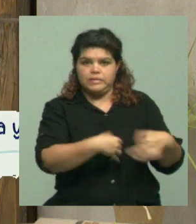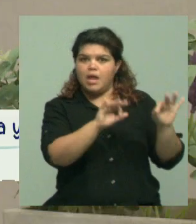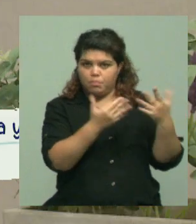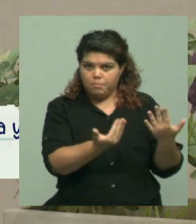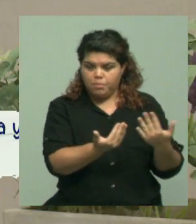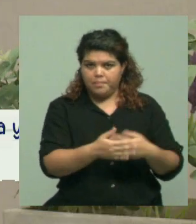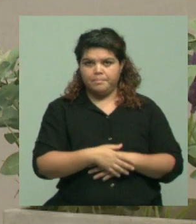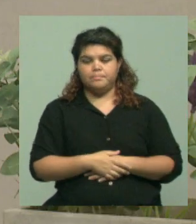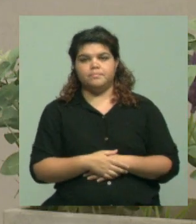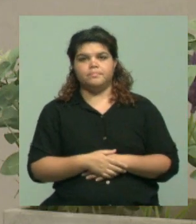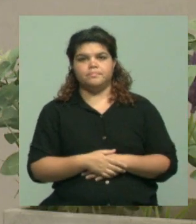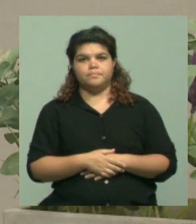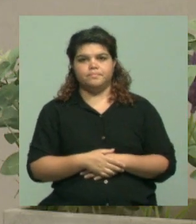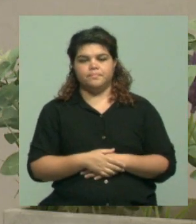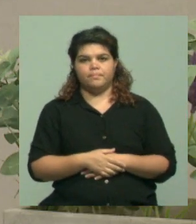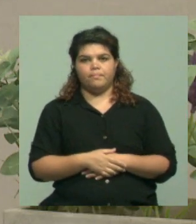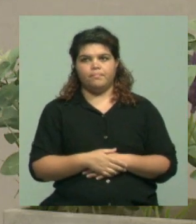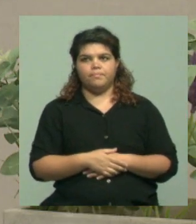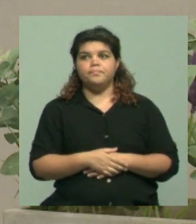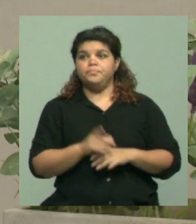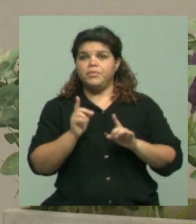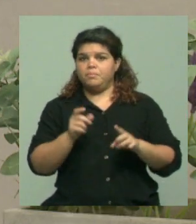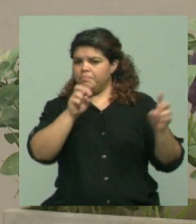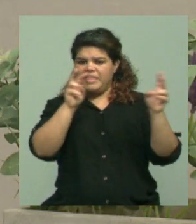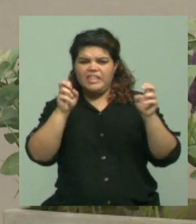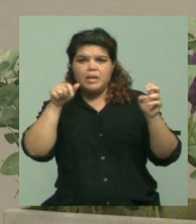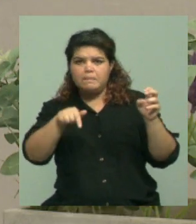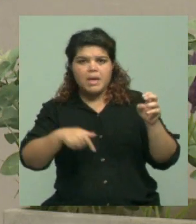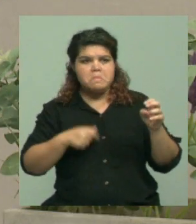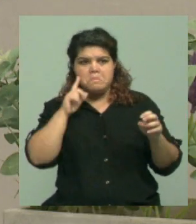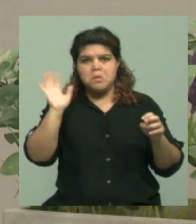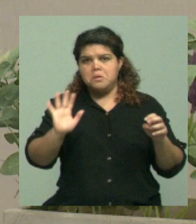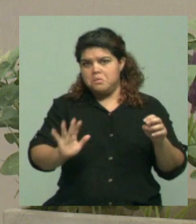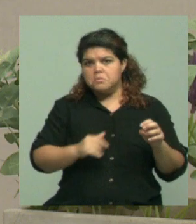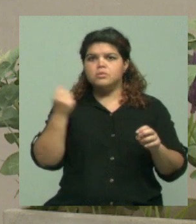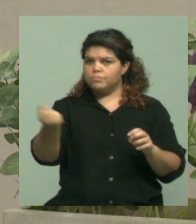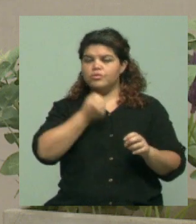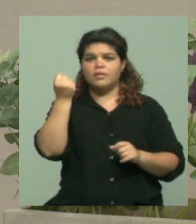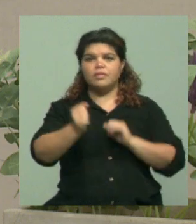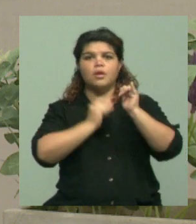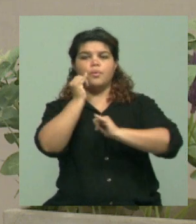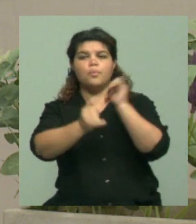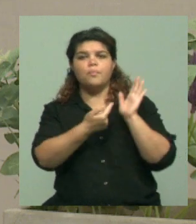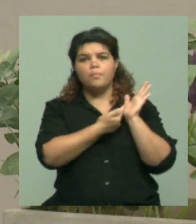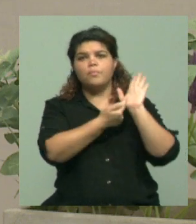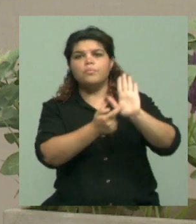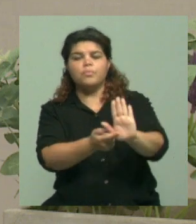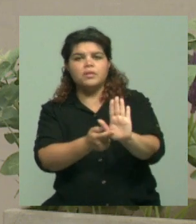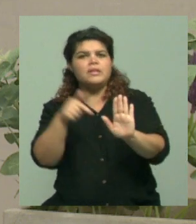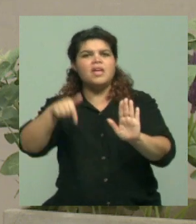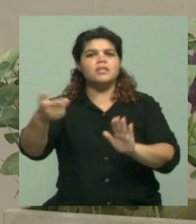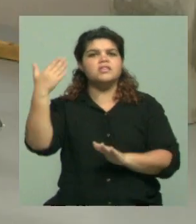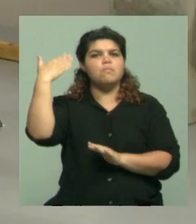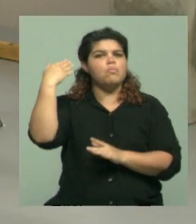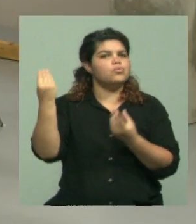importante, digo, hablar de este tema porque obviamente son temas que uno no conoce, digo, ¿y cuál es el objetivo específicamente de este simposio que se ha hecho acá en